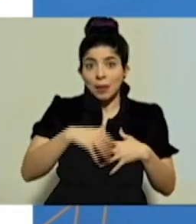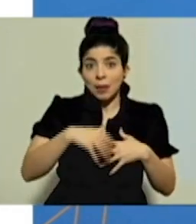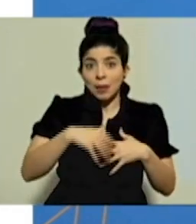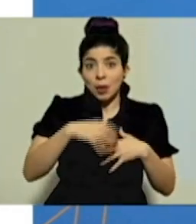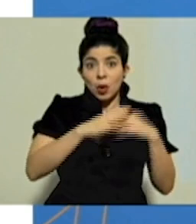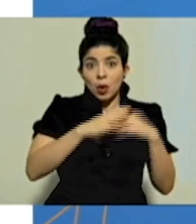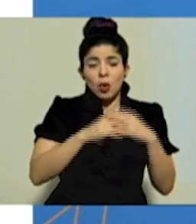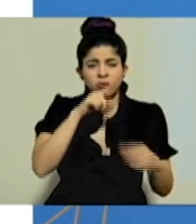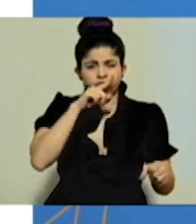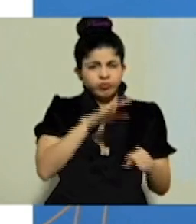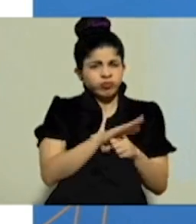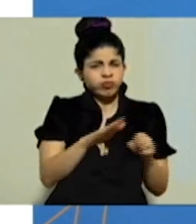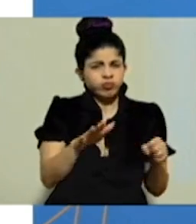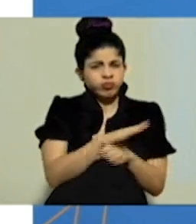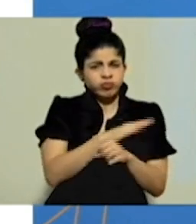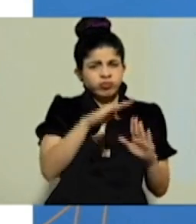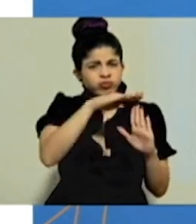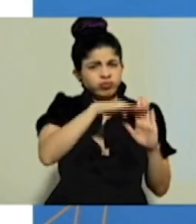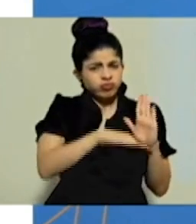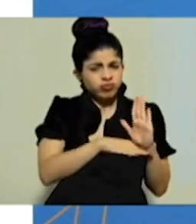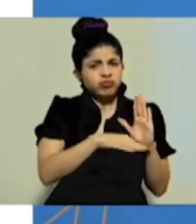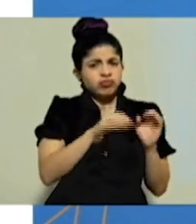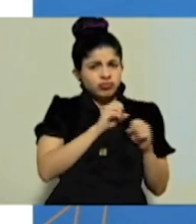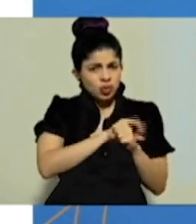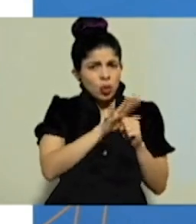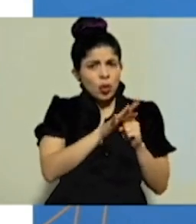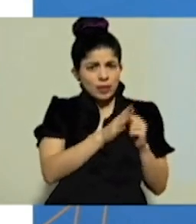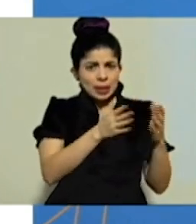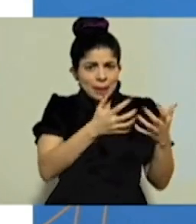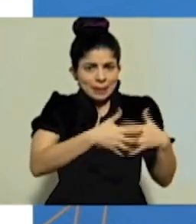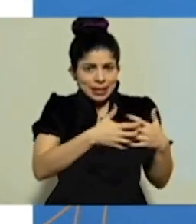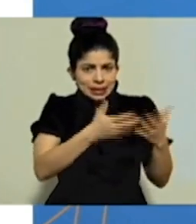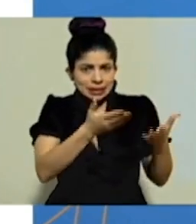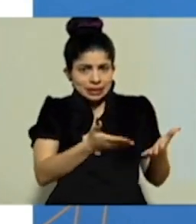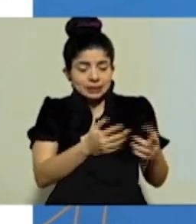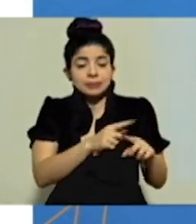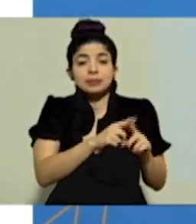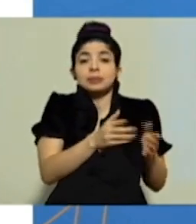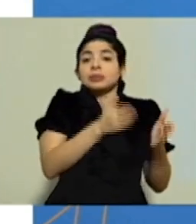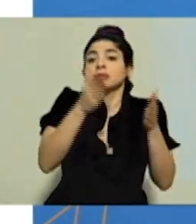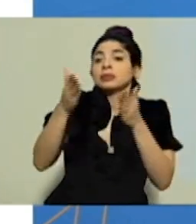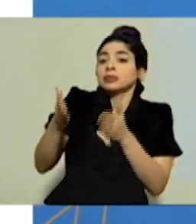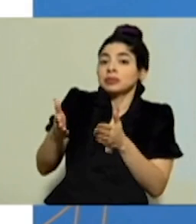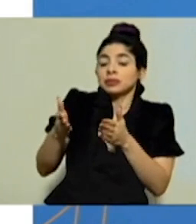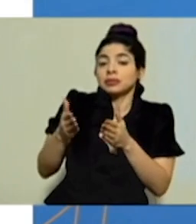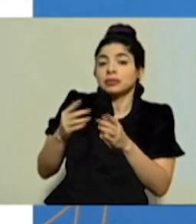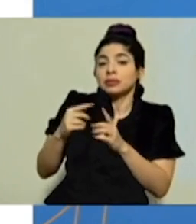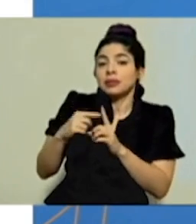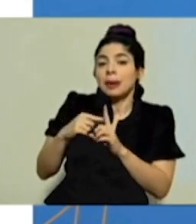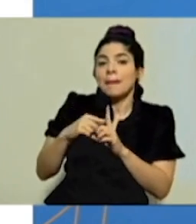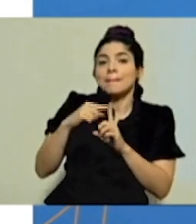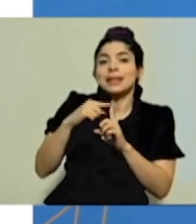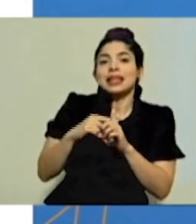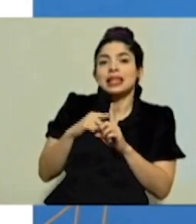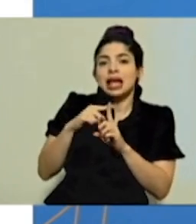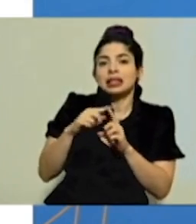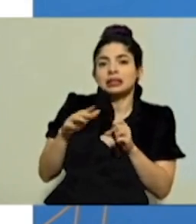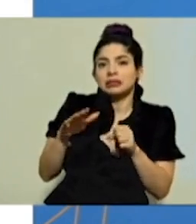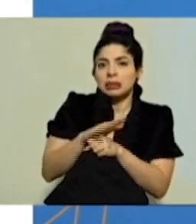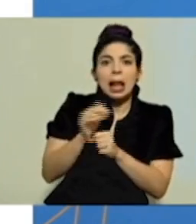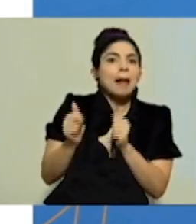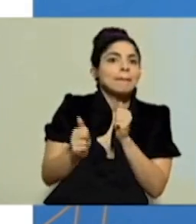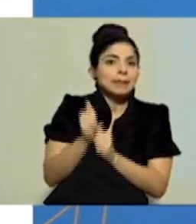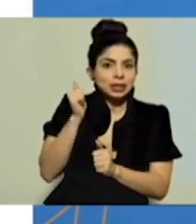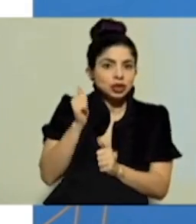con relación al protocolo de COVID. Por otro lado, tenemos con medidas totales una